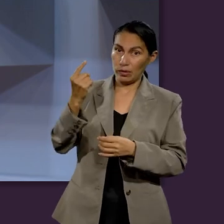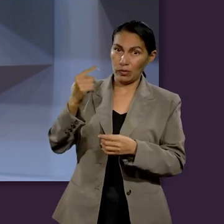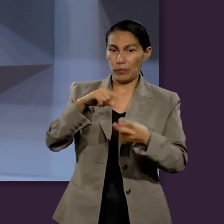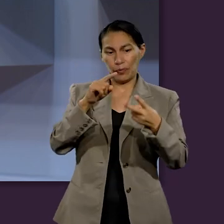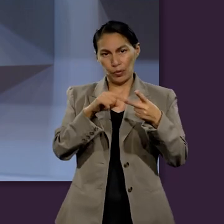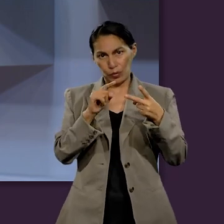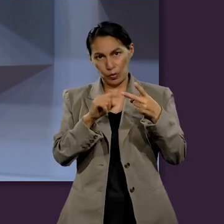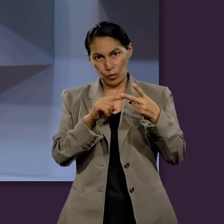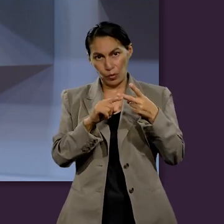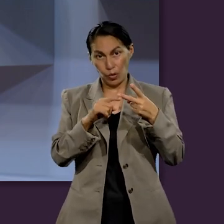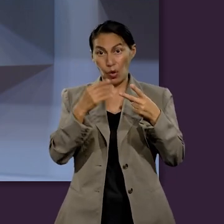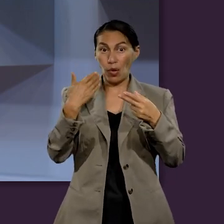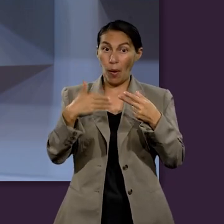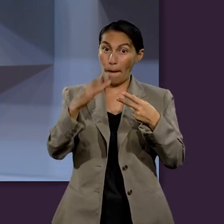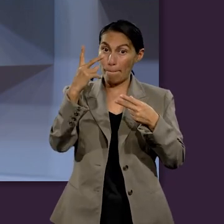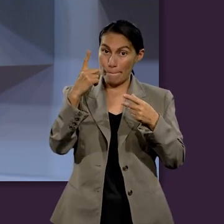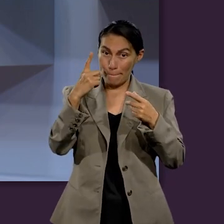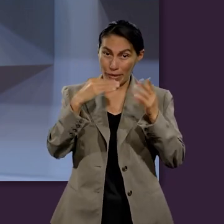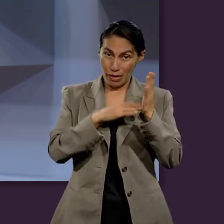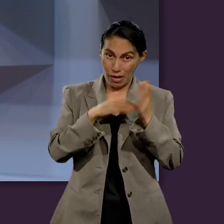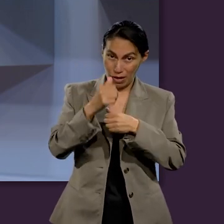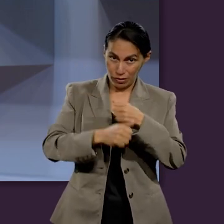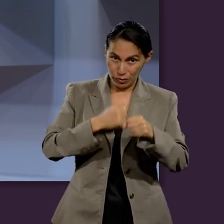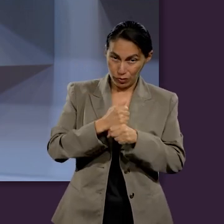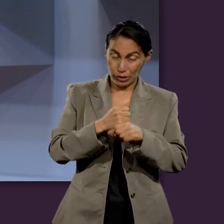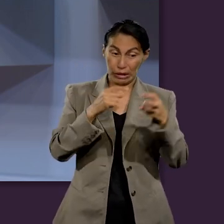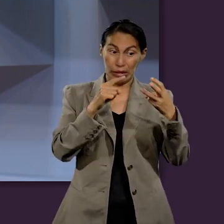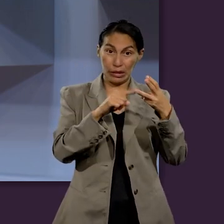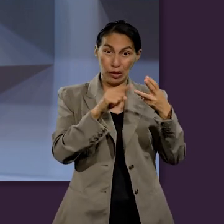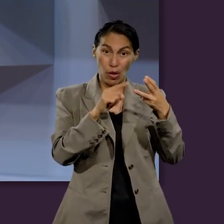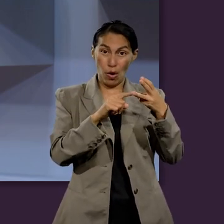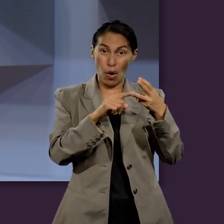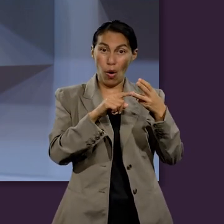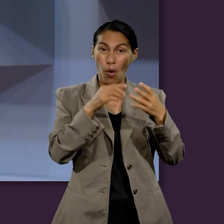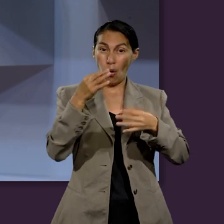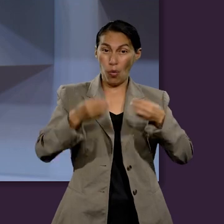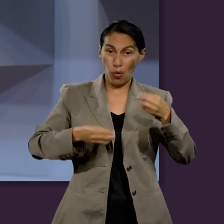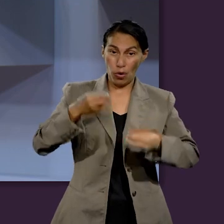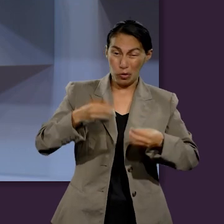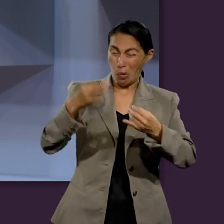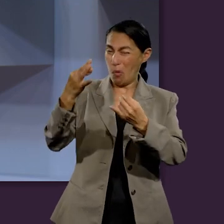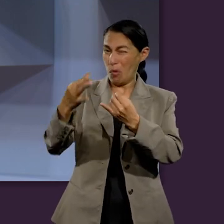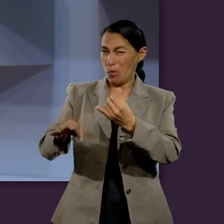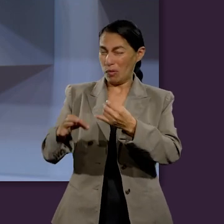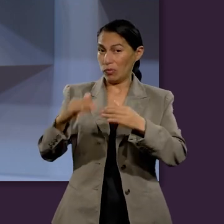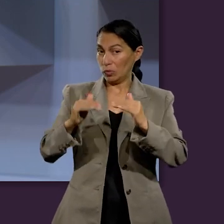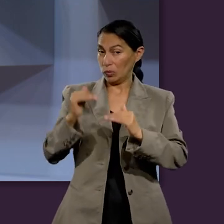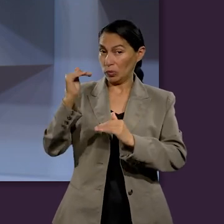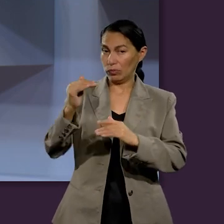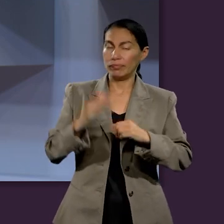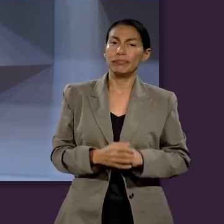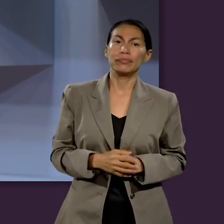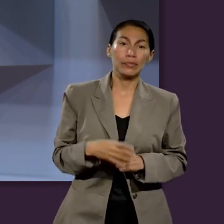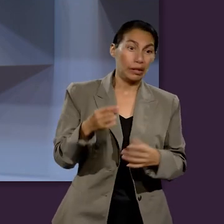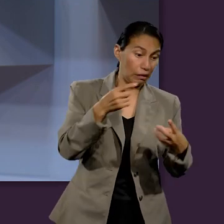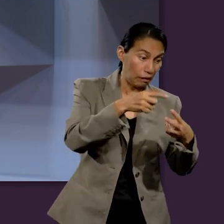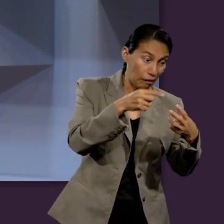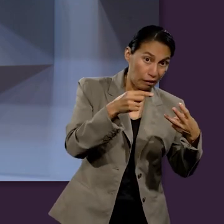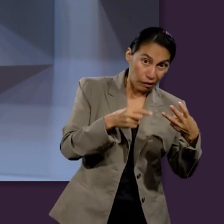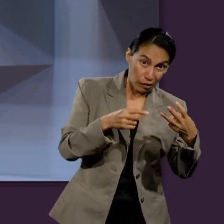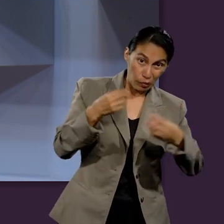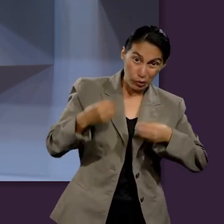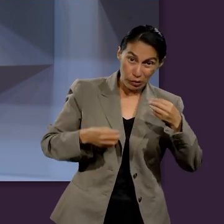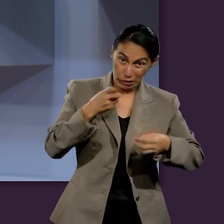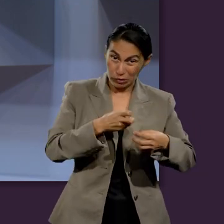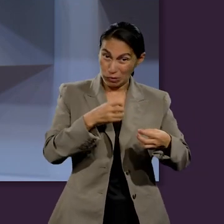el segundo es el juicio durante el milenio y el tercero es el juicio ejecutivo. Pero ninguno de estos términos debe causarnos